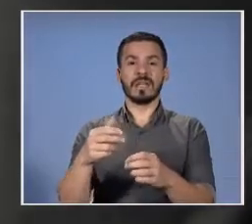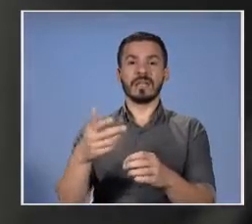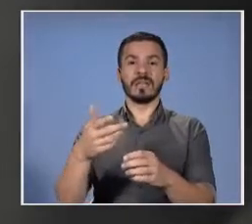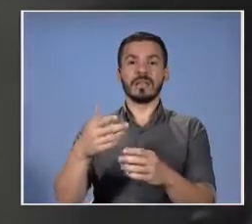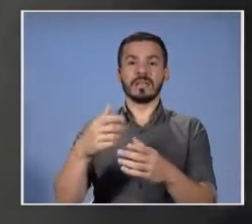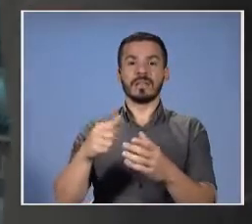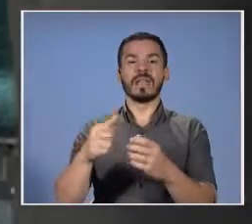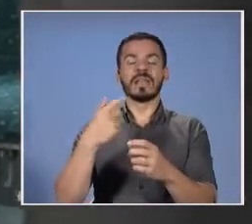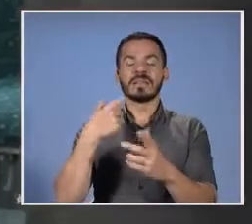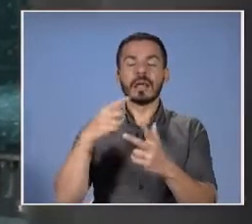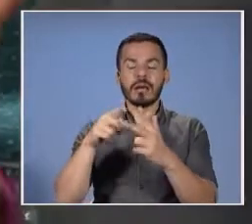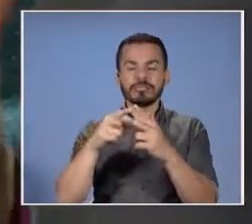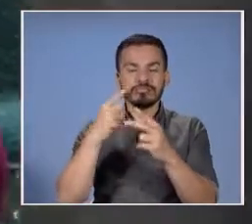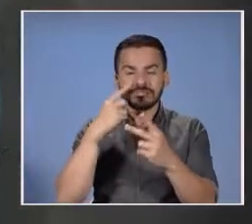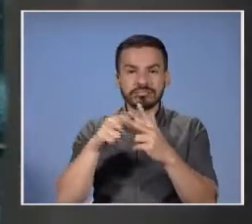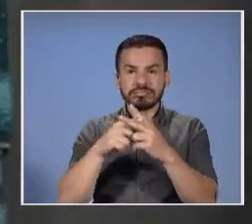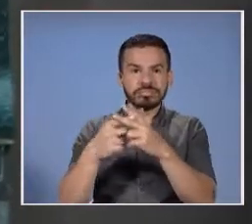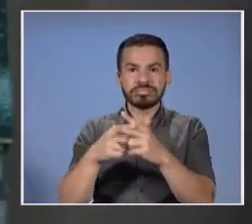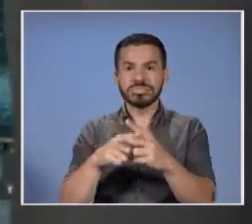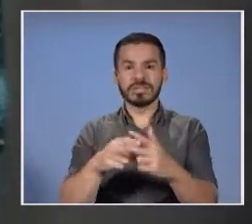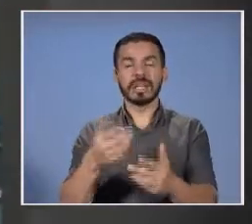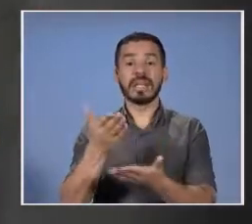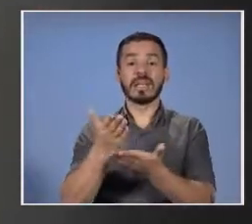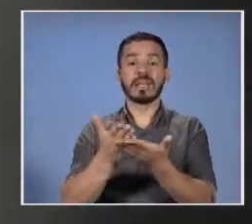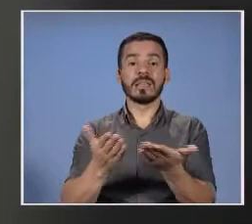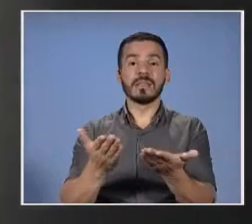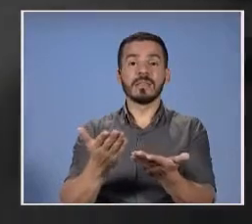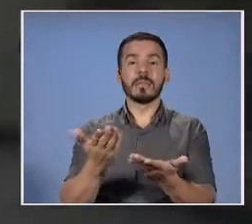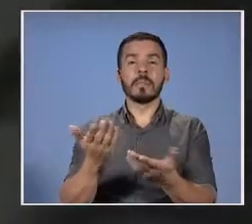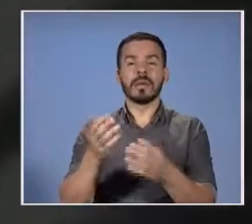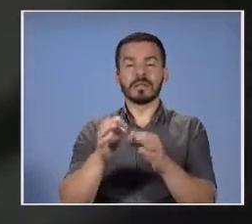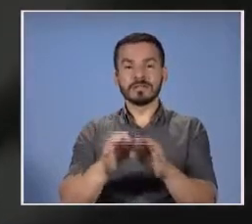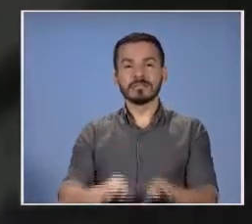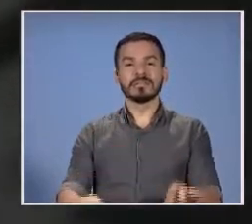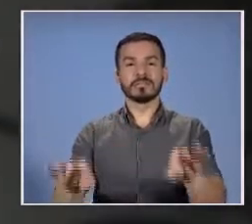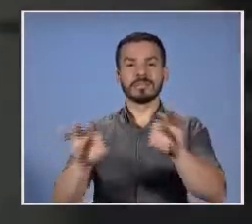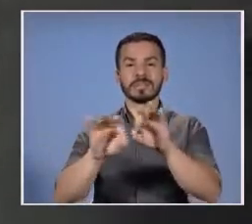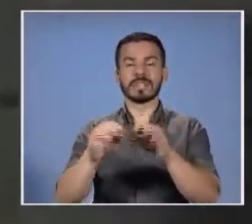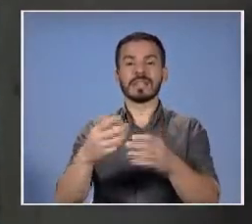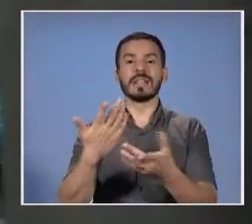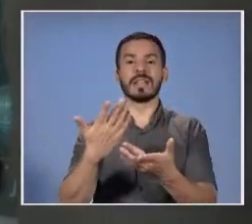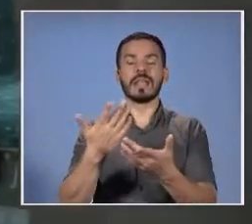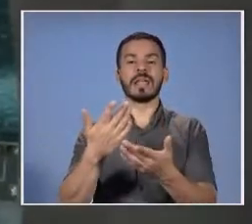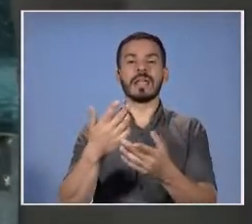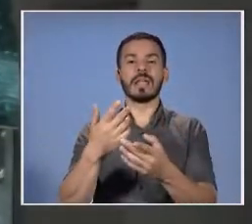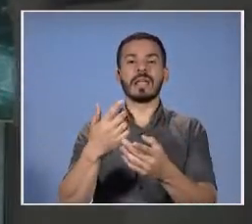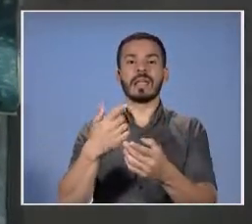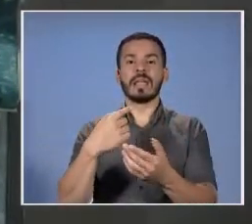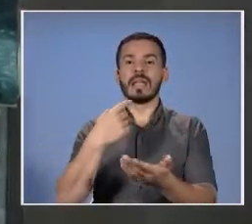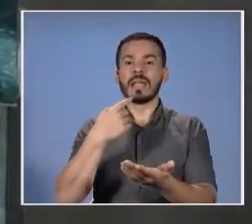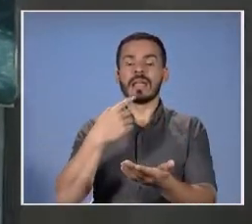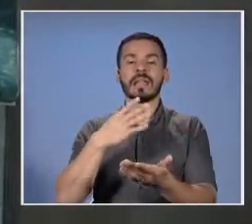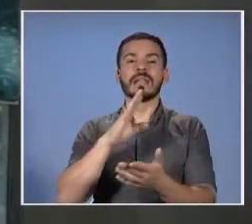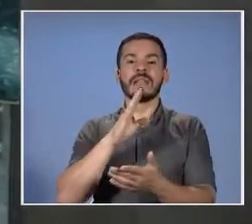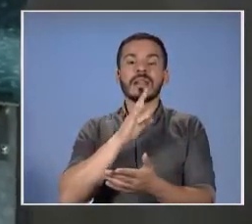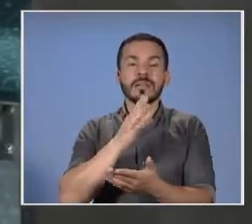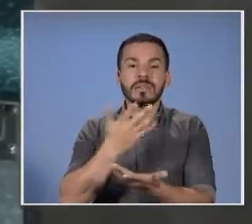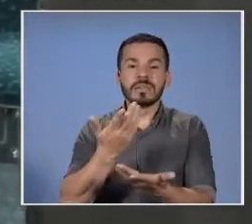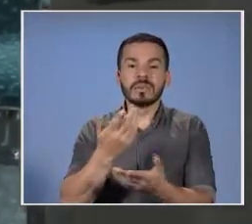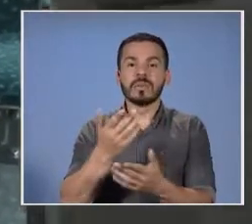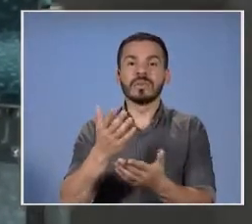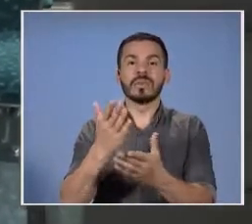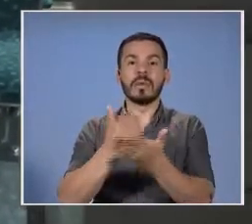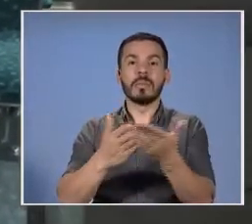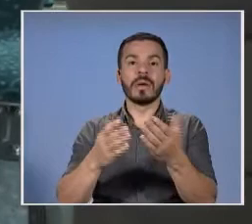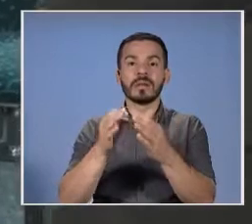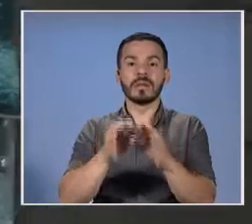ensayando. Sí, es parte fundamental del discurso de don Carlos Alvarado y de una parte